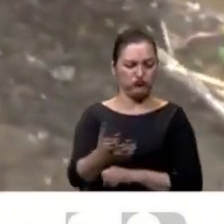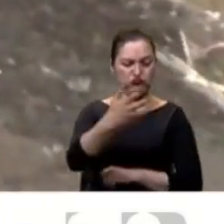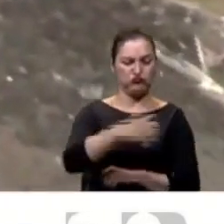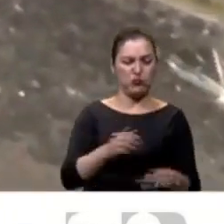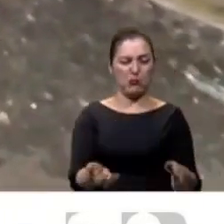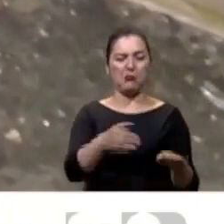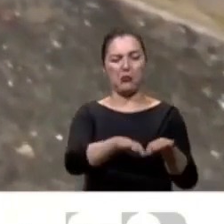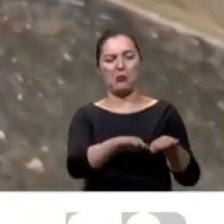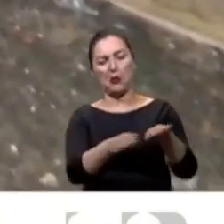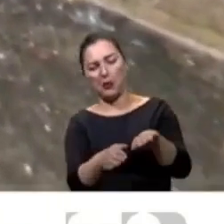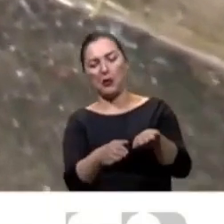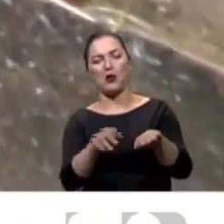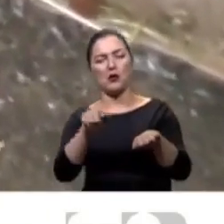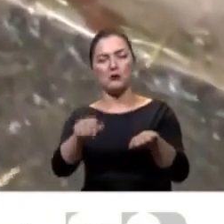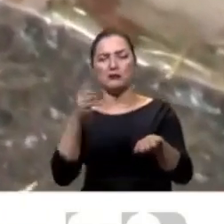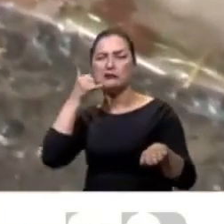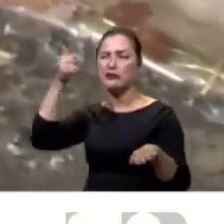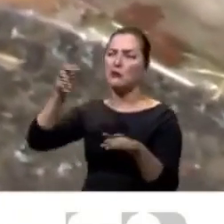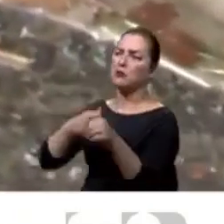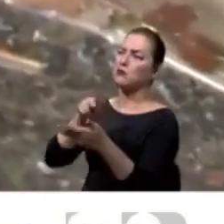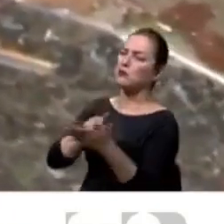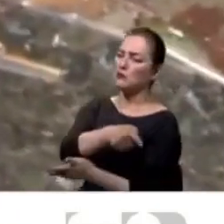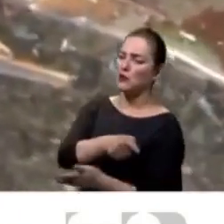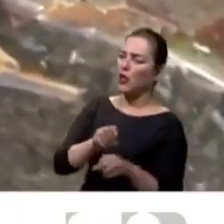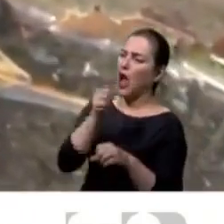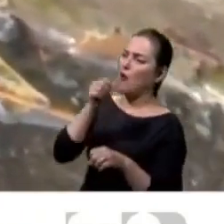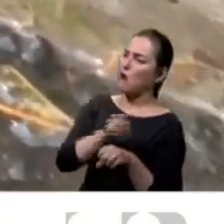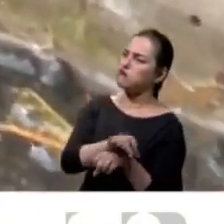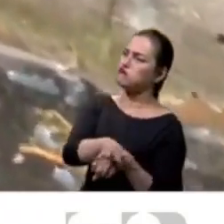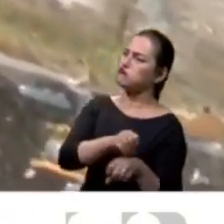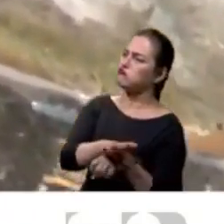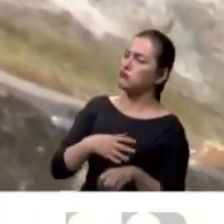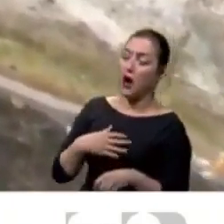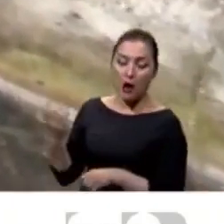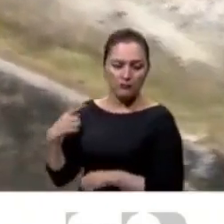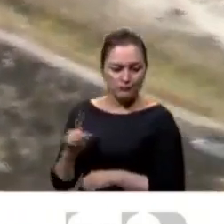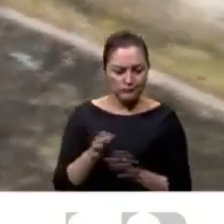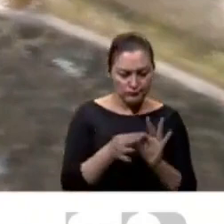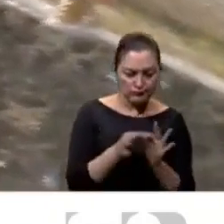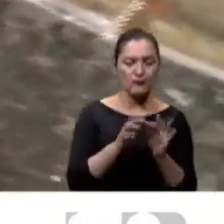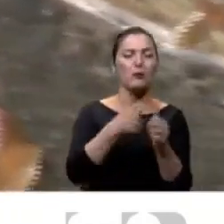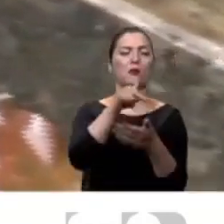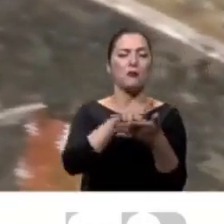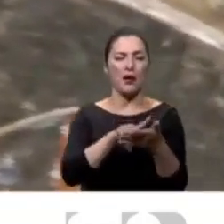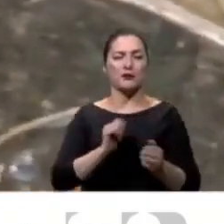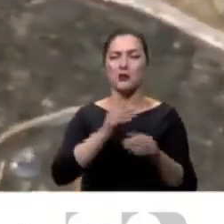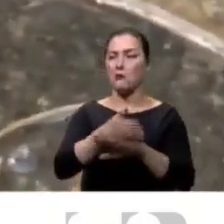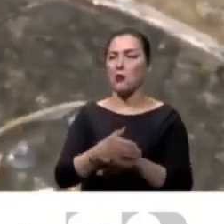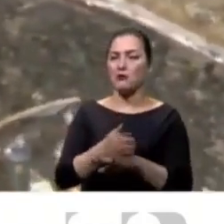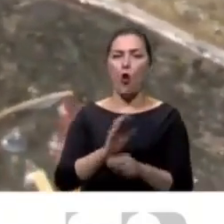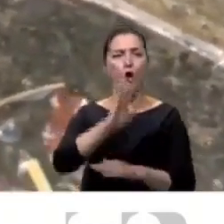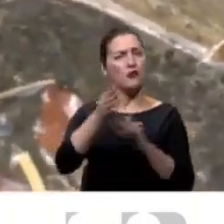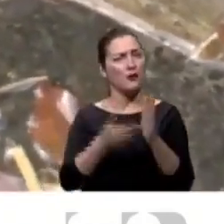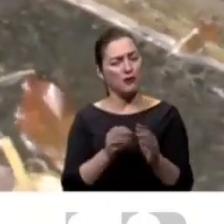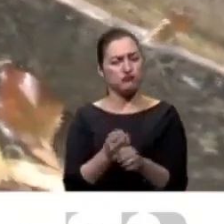vinieron a arreglar enseguida el agua. Ahora ya son seis meses. justamente las autoridades? Porque me imagino que ustedes denuncian constantemente. Sin embargo,